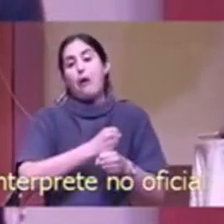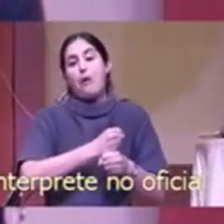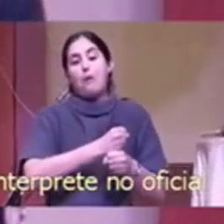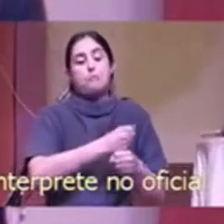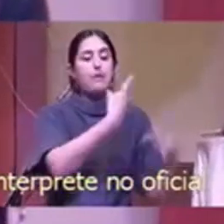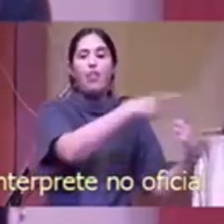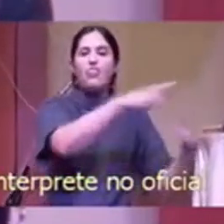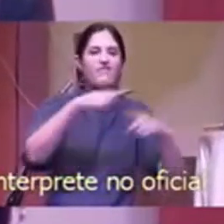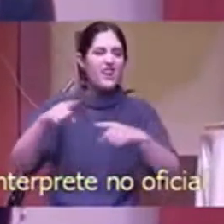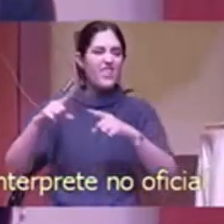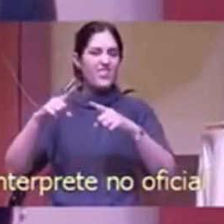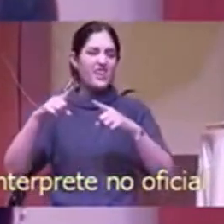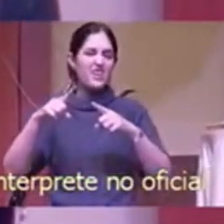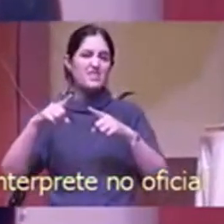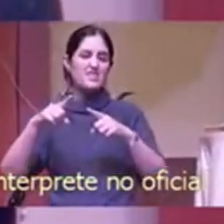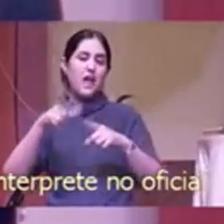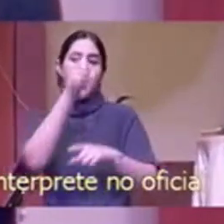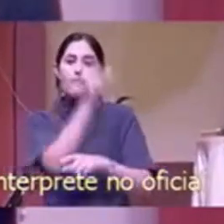pienso mucho en la cultura.